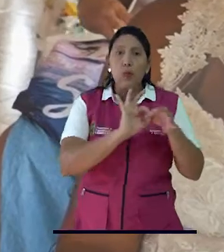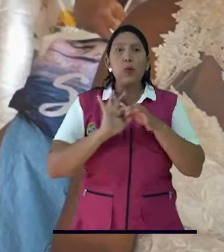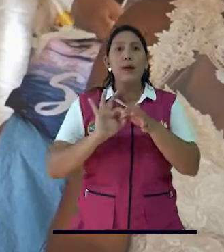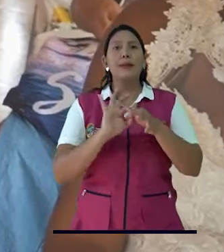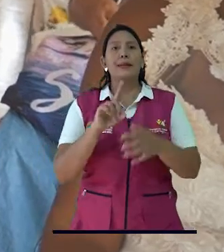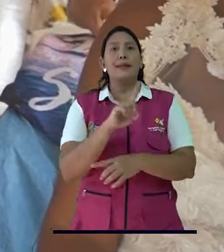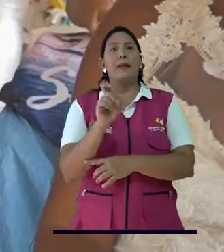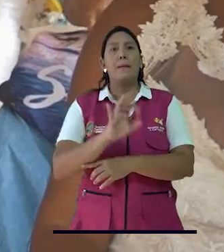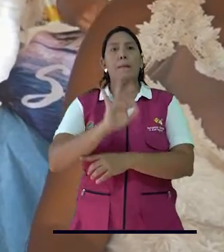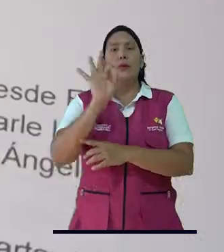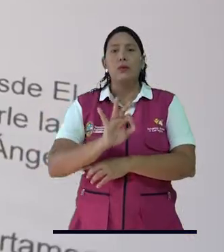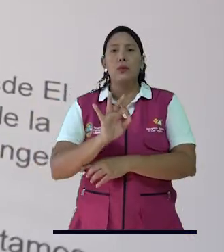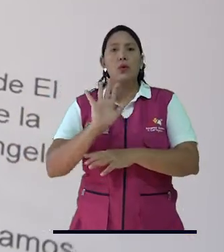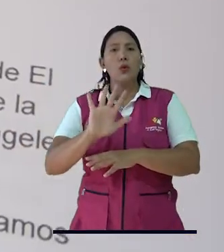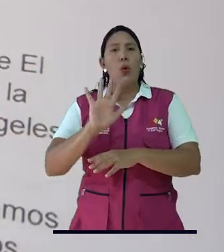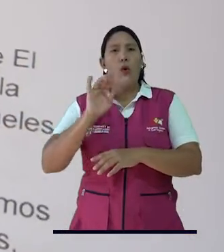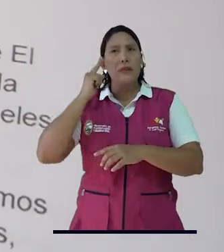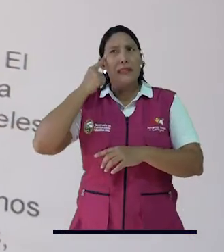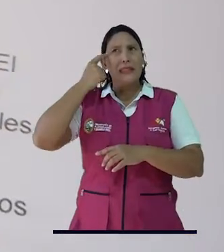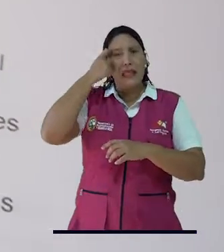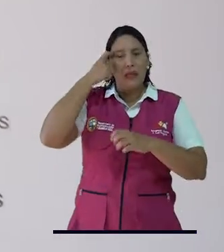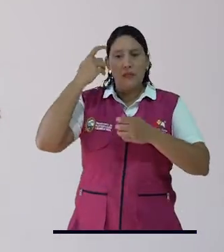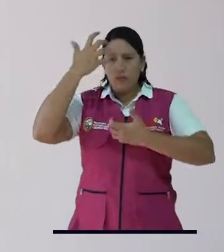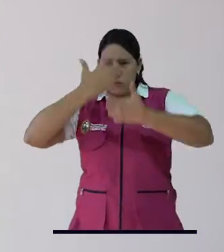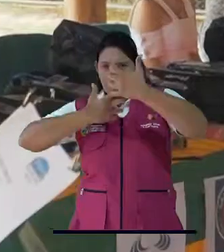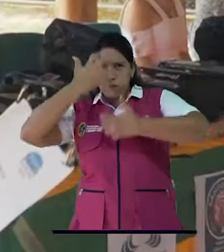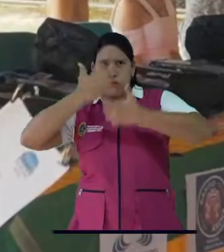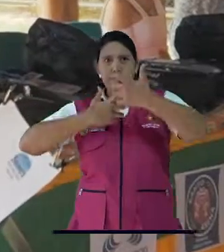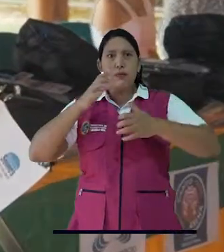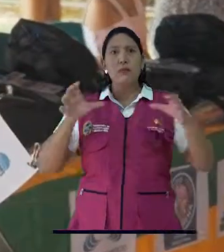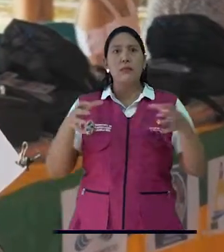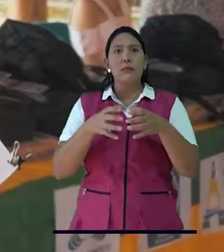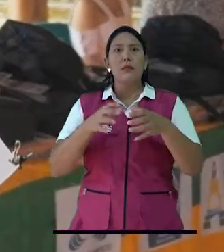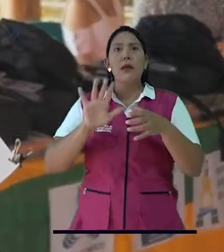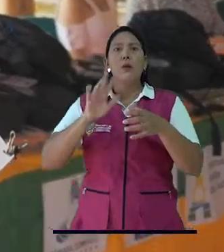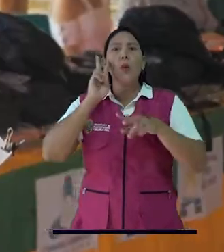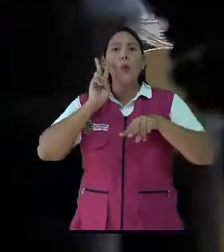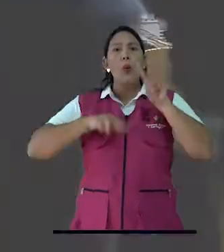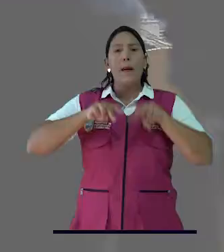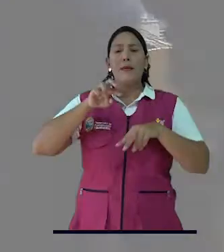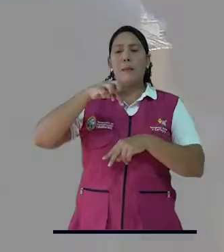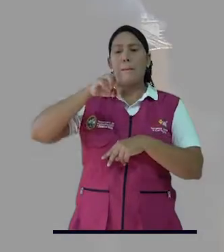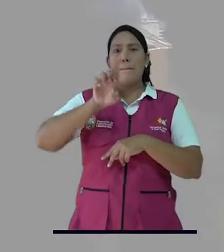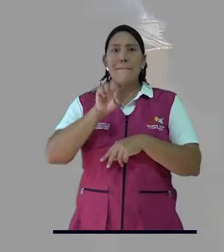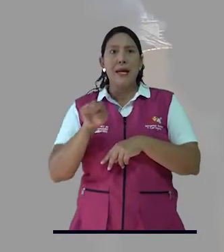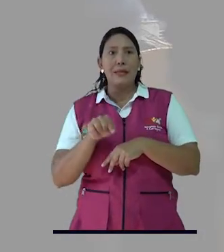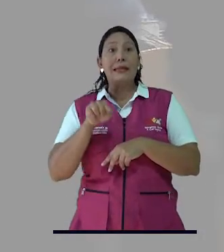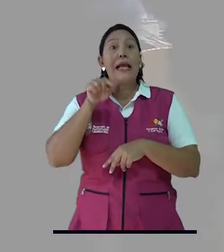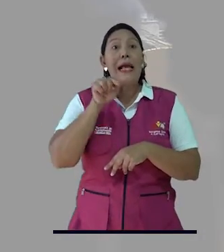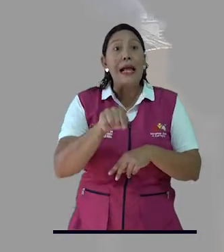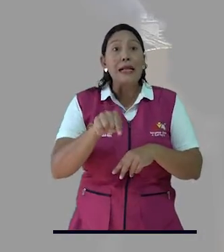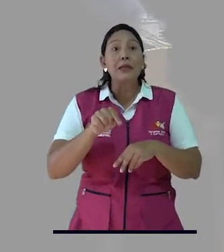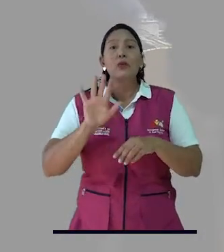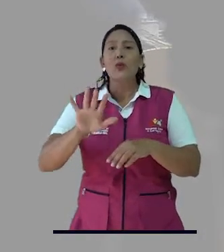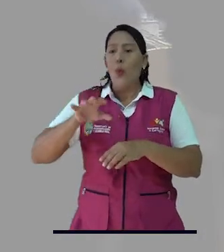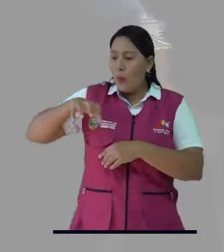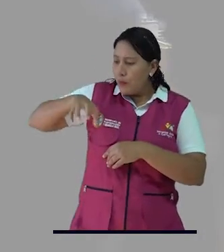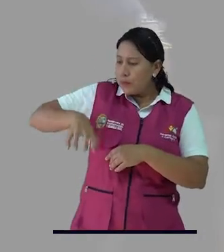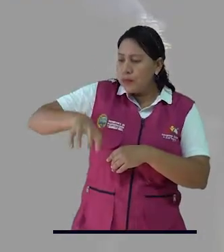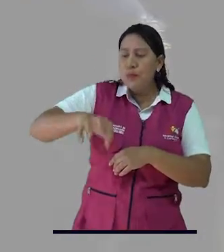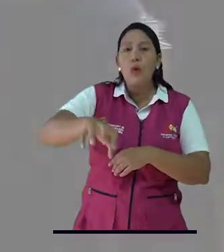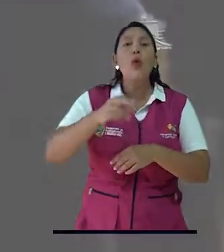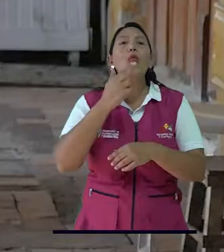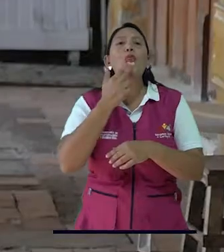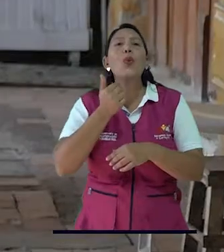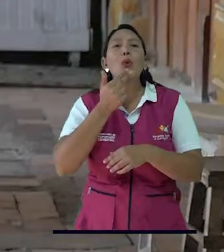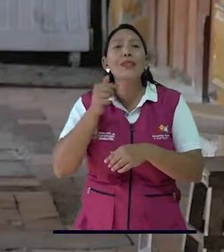% del diagnóstico de riesgos y propuesta de salvaguardia del PES. En el PES Portal de los Dulces,